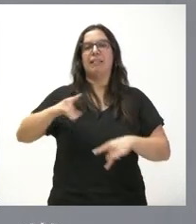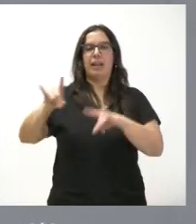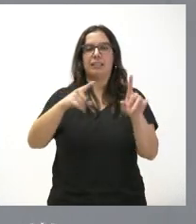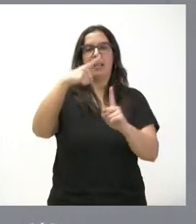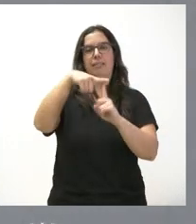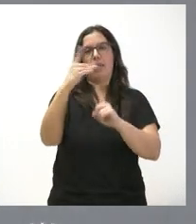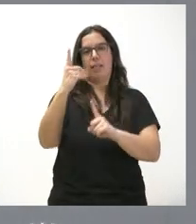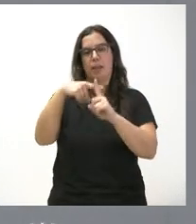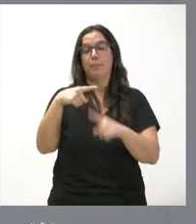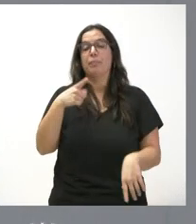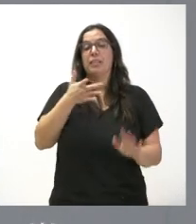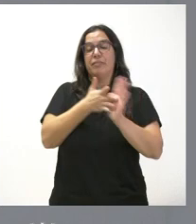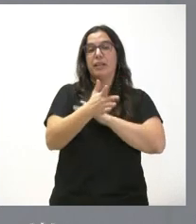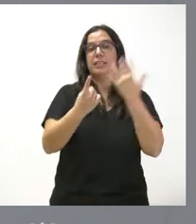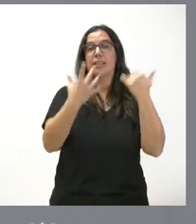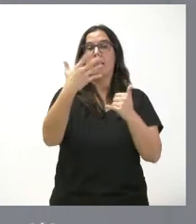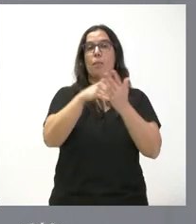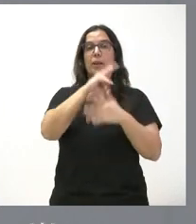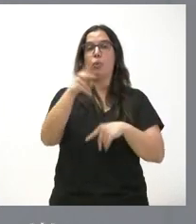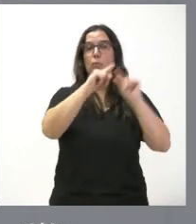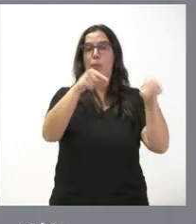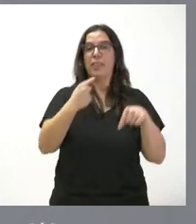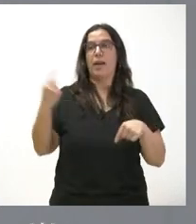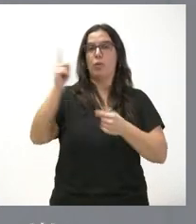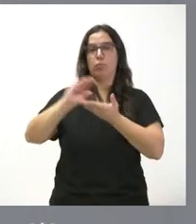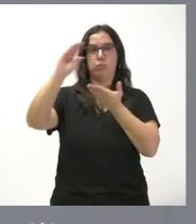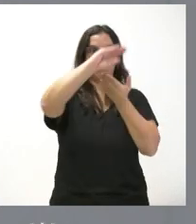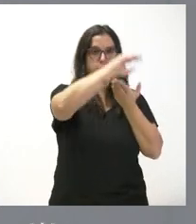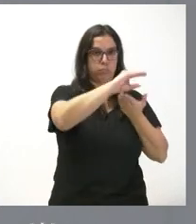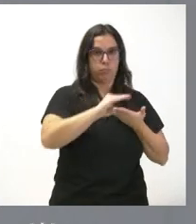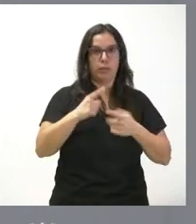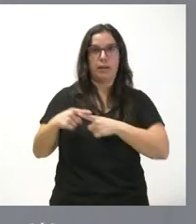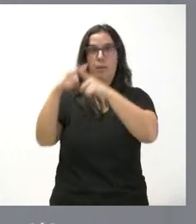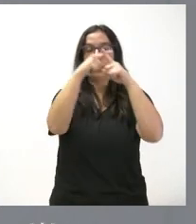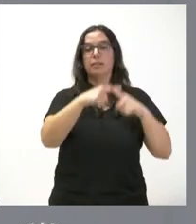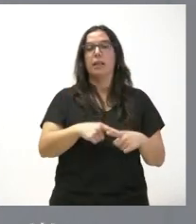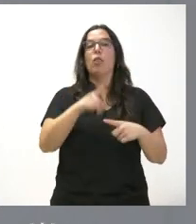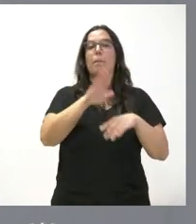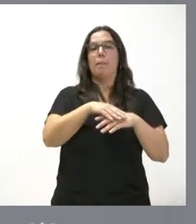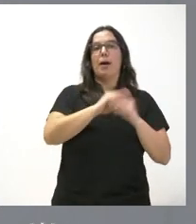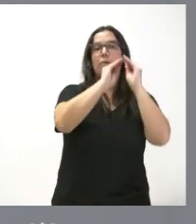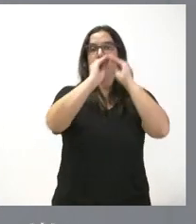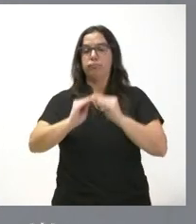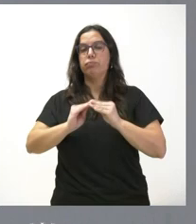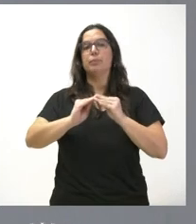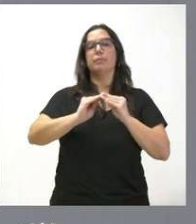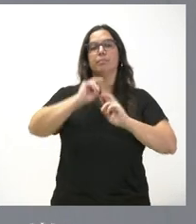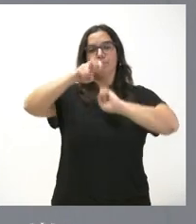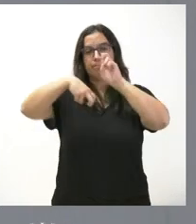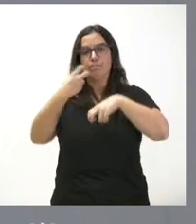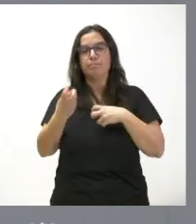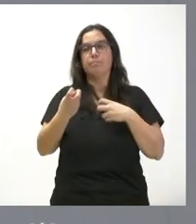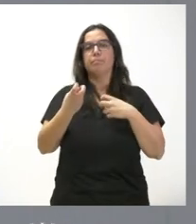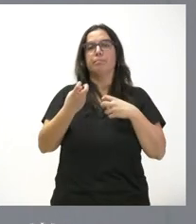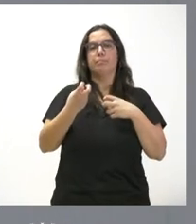a corresponder 65.000 euros a cada provincia a través de las diputaciones provinciales que van a poder ejecutar actuaciones como